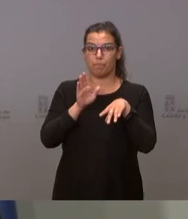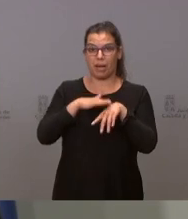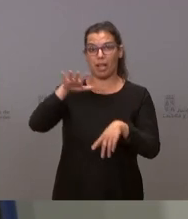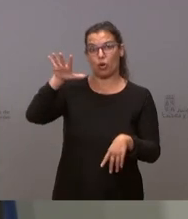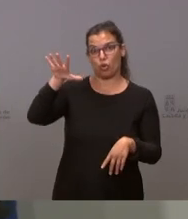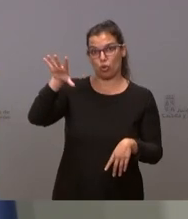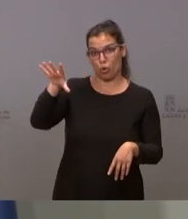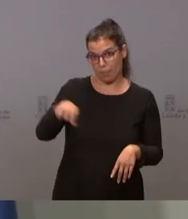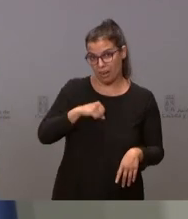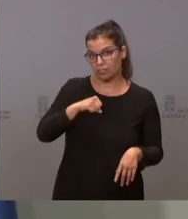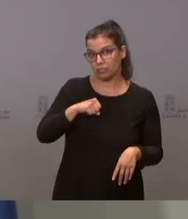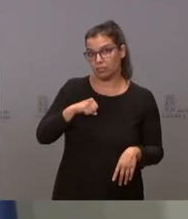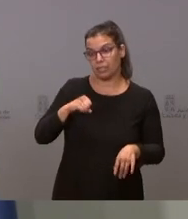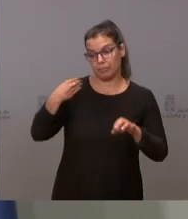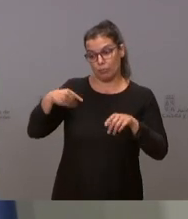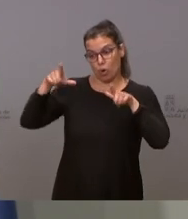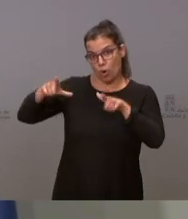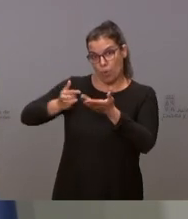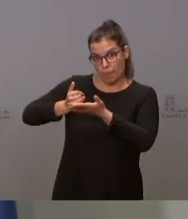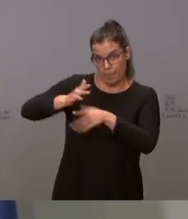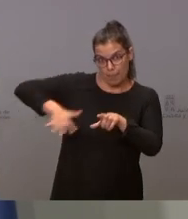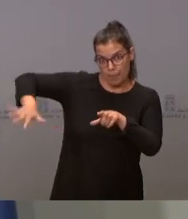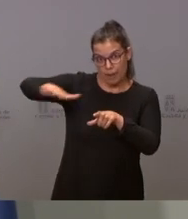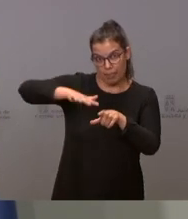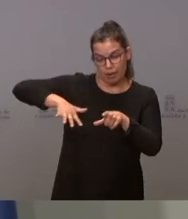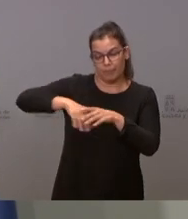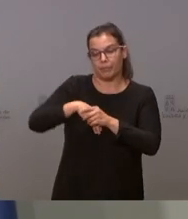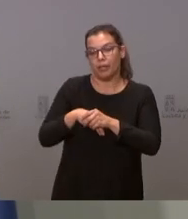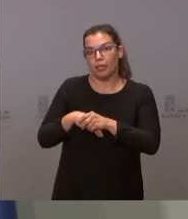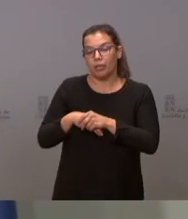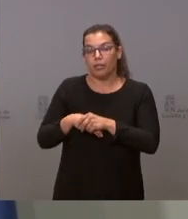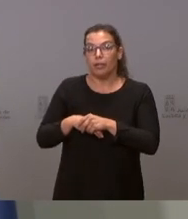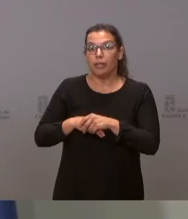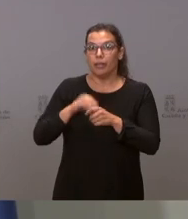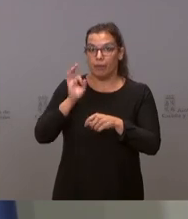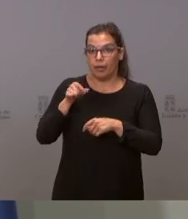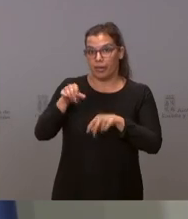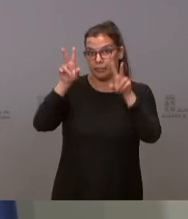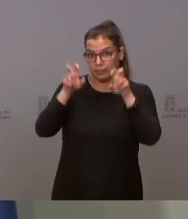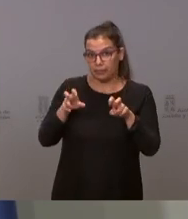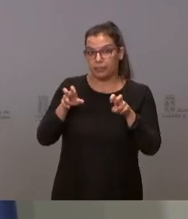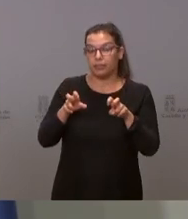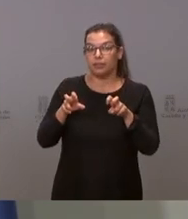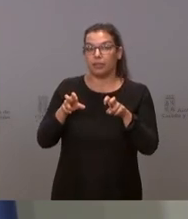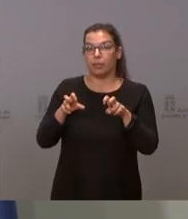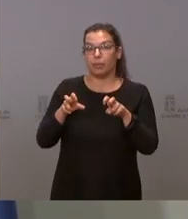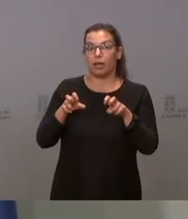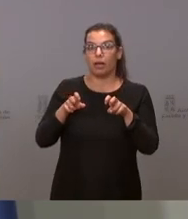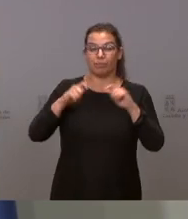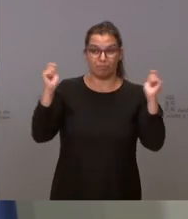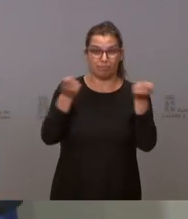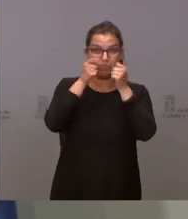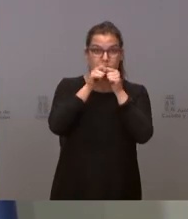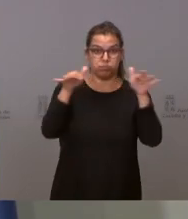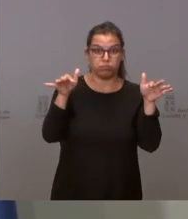y enajenación de esta parcela. Es verdad, hoy se ha tratado el asunto en el Consejo de Gobierno. No hemos podido finalizar la discusión de este asunto porque la